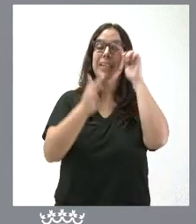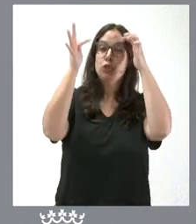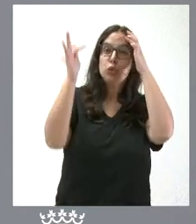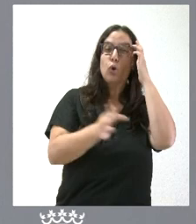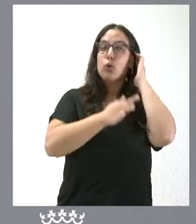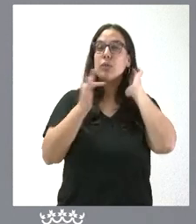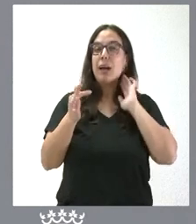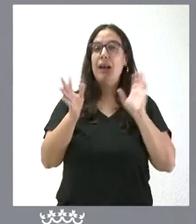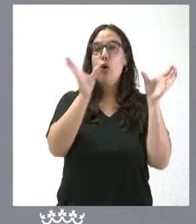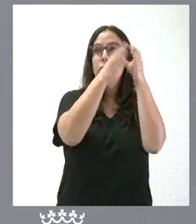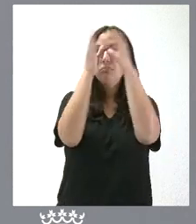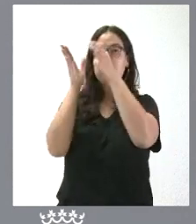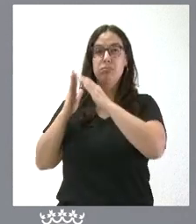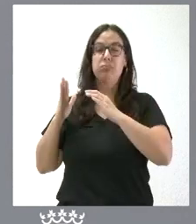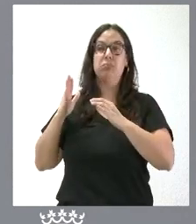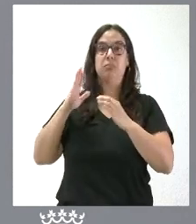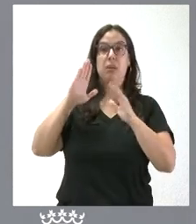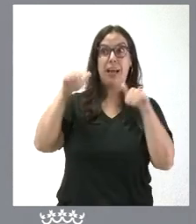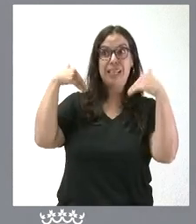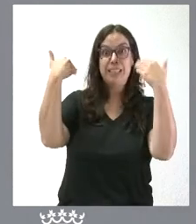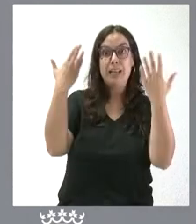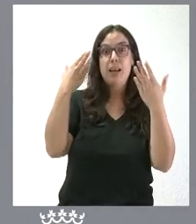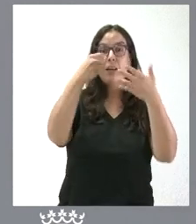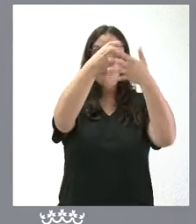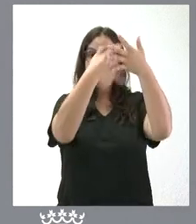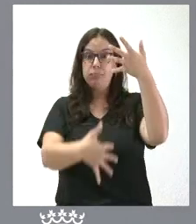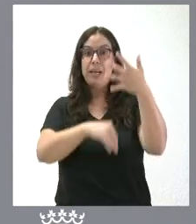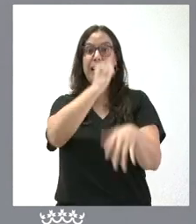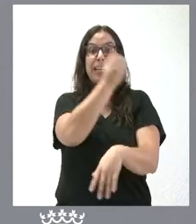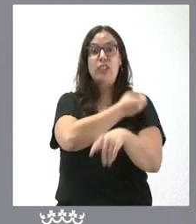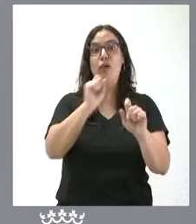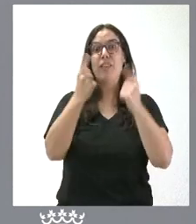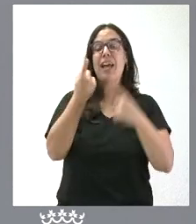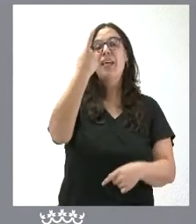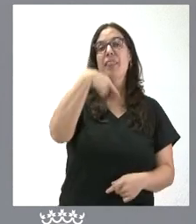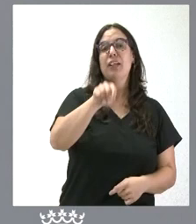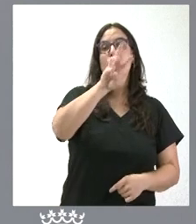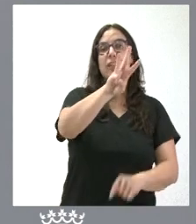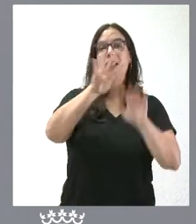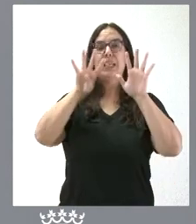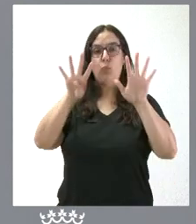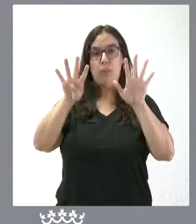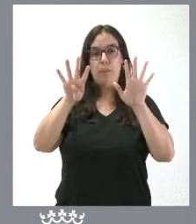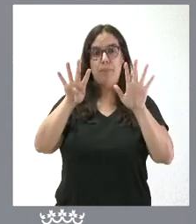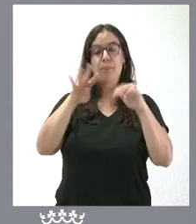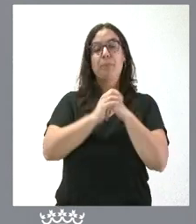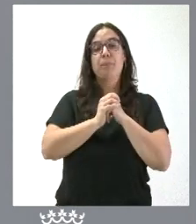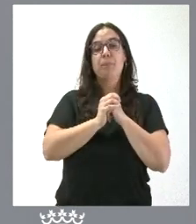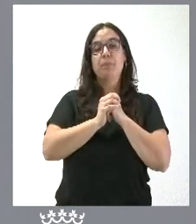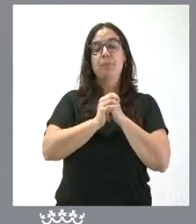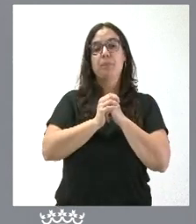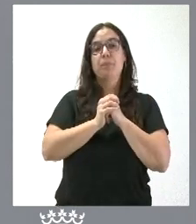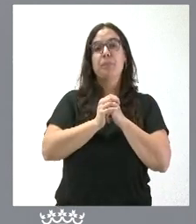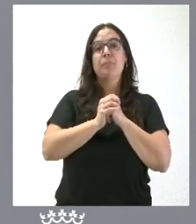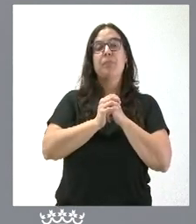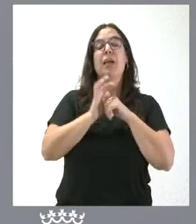de comunidades de Castilla y en el exterior inscritas son 139. La entidad de amigos de